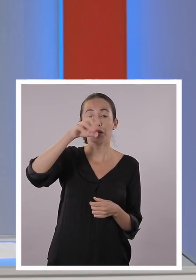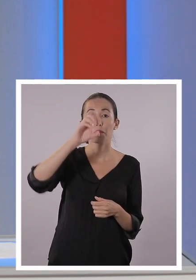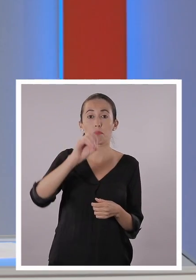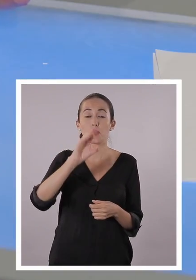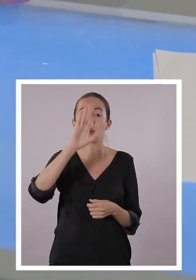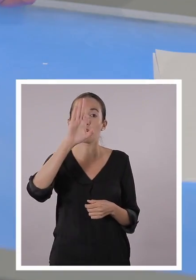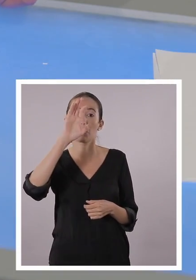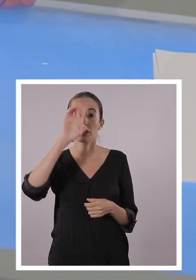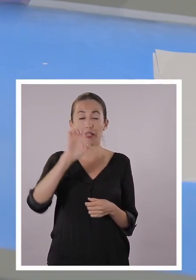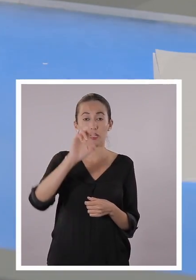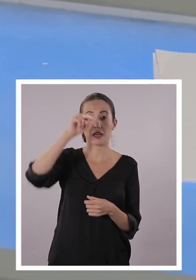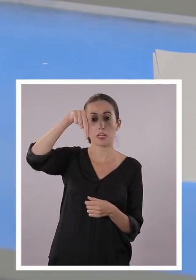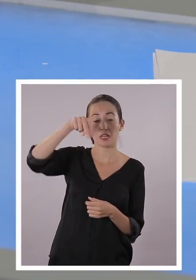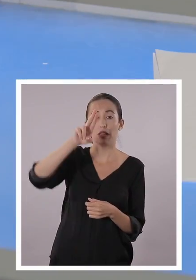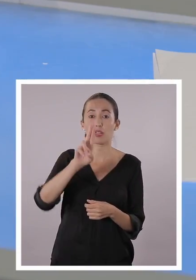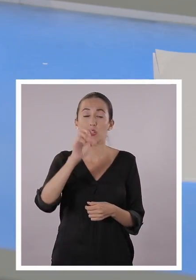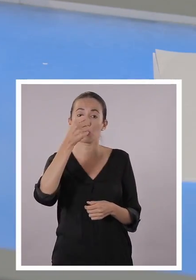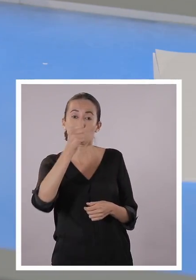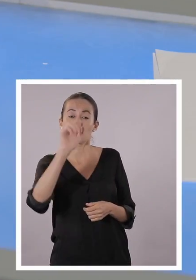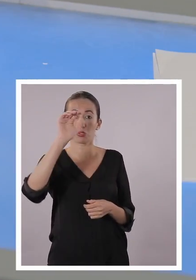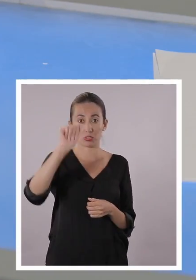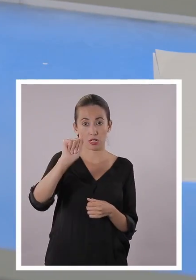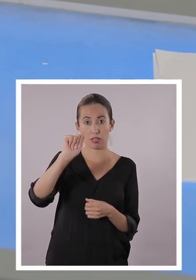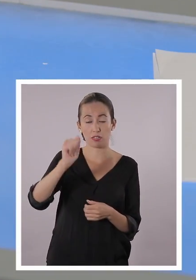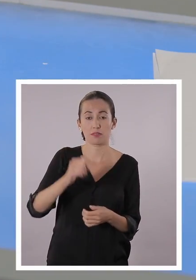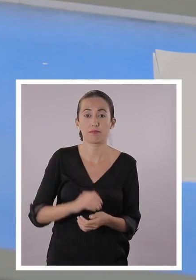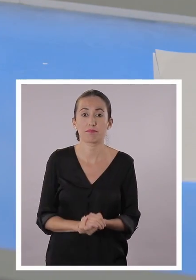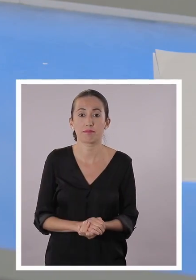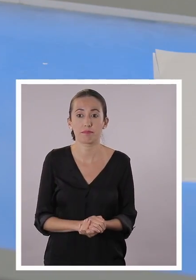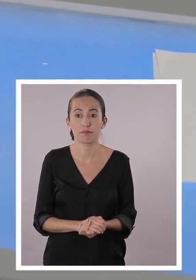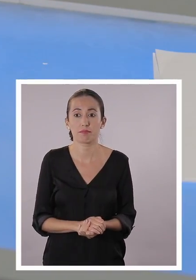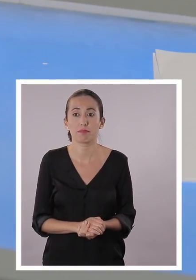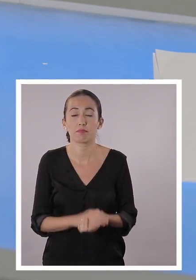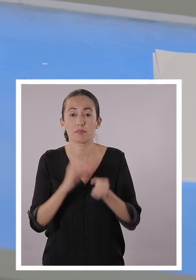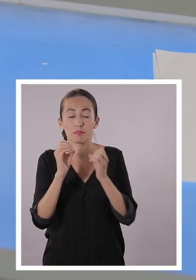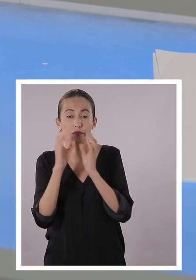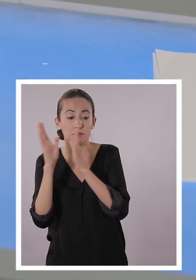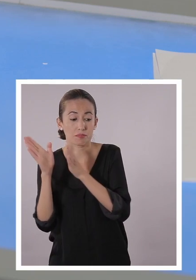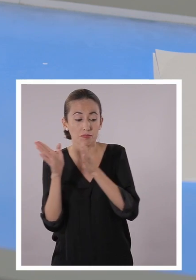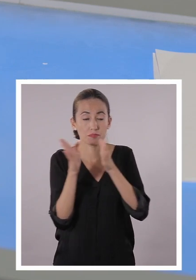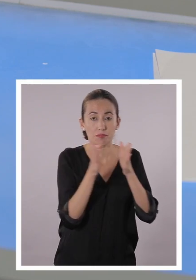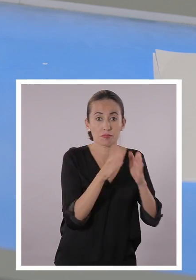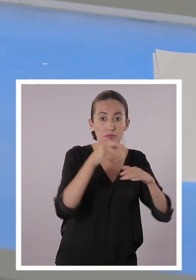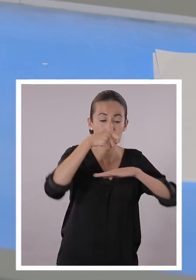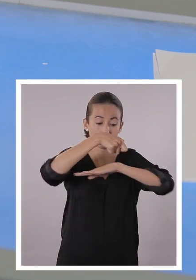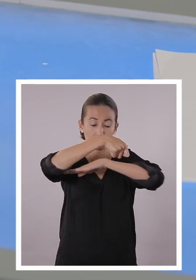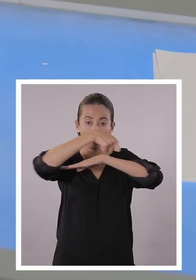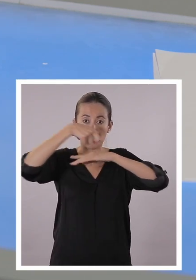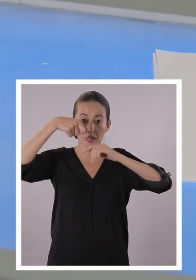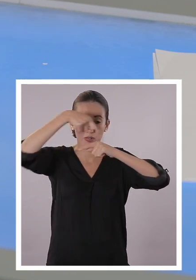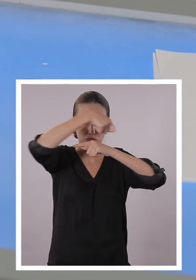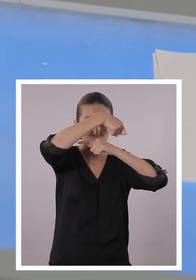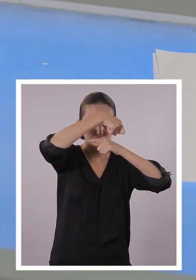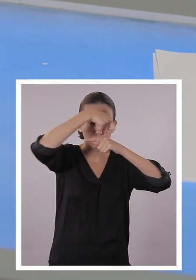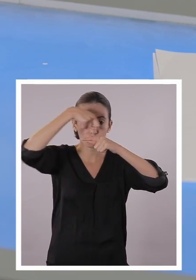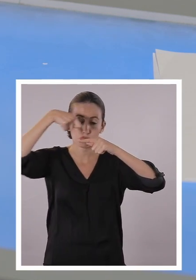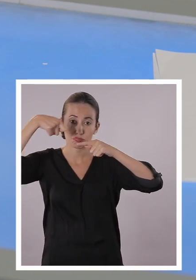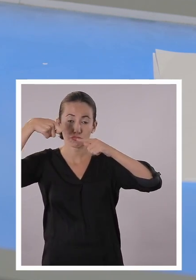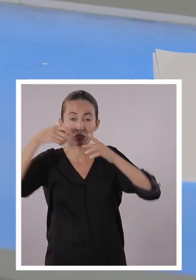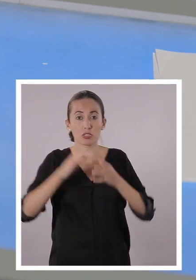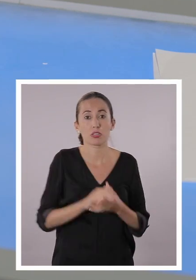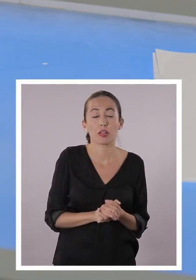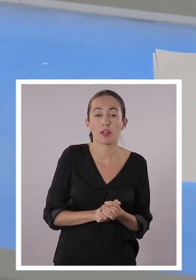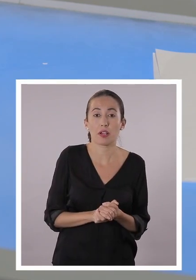Digamos que su cateto va a medir, en este caso, 10 centímetros. Hagamos uno pequeñito. ¿No es cierto? Perfecto.